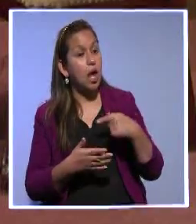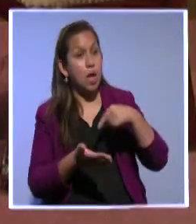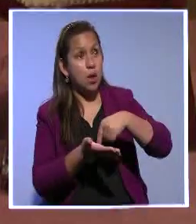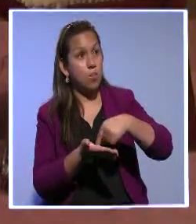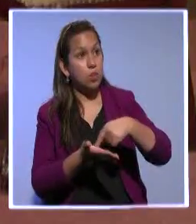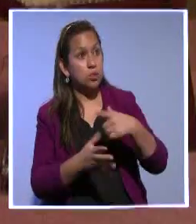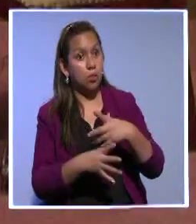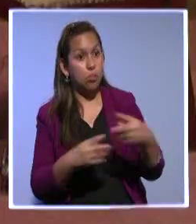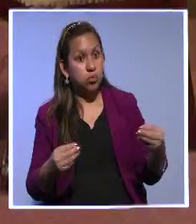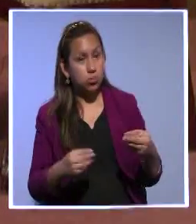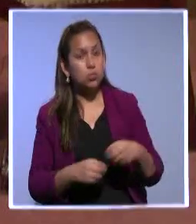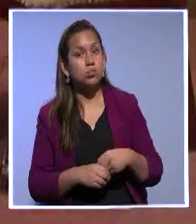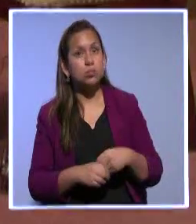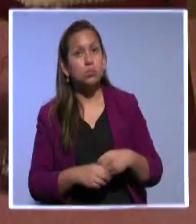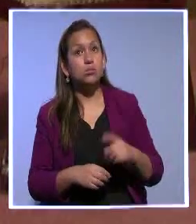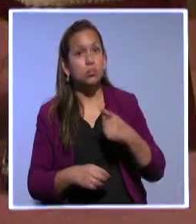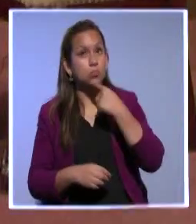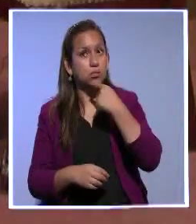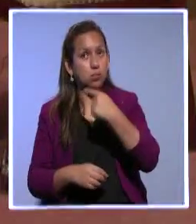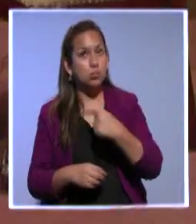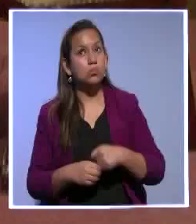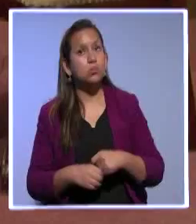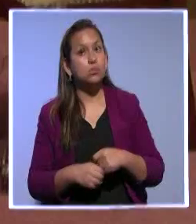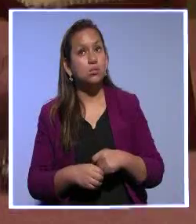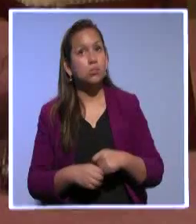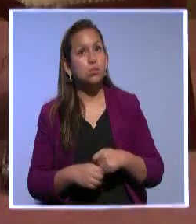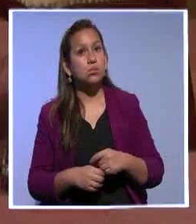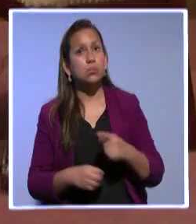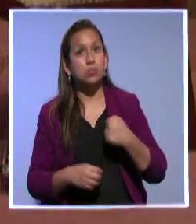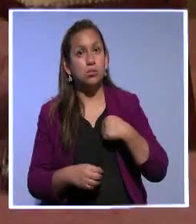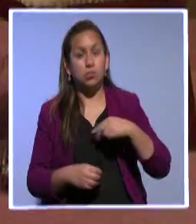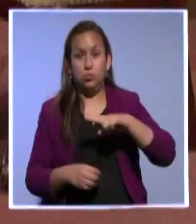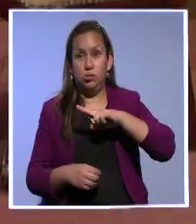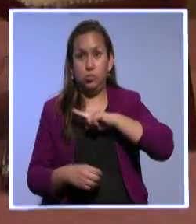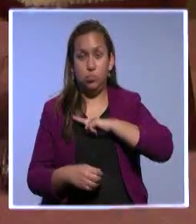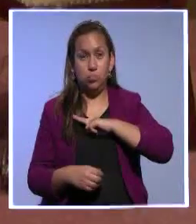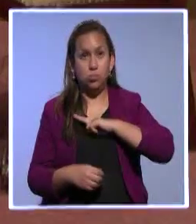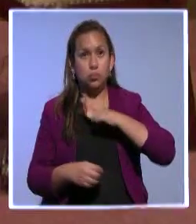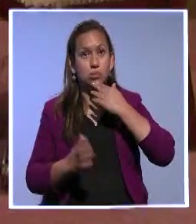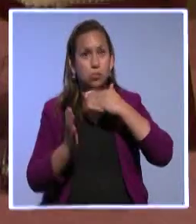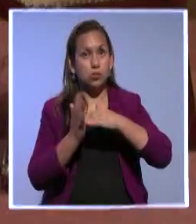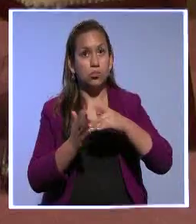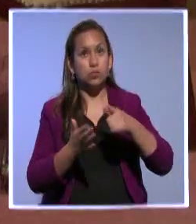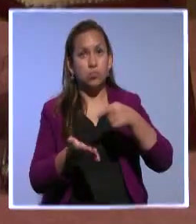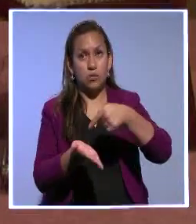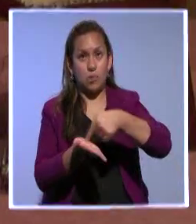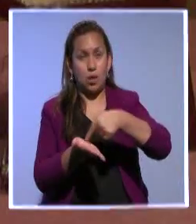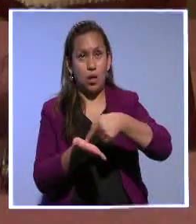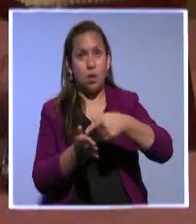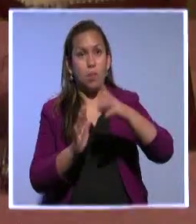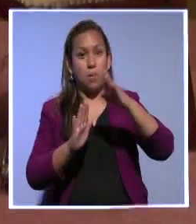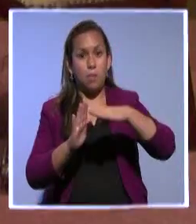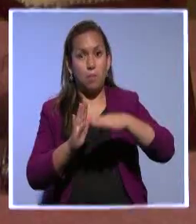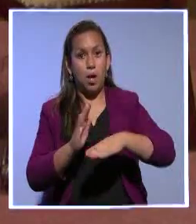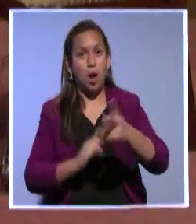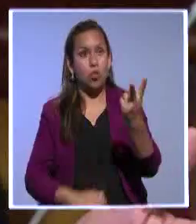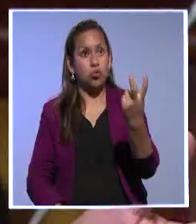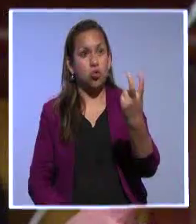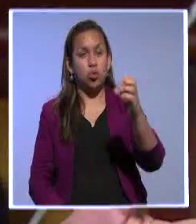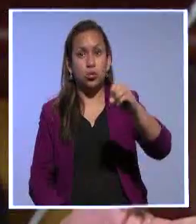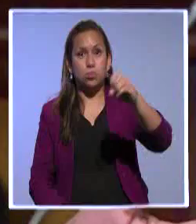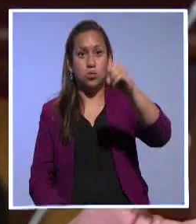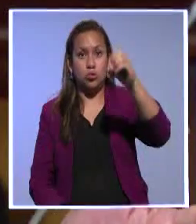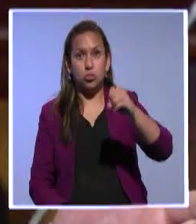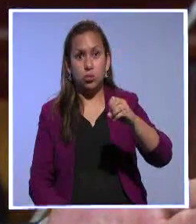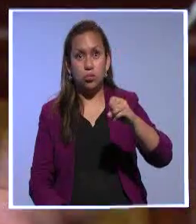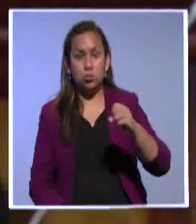impuestos específicos y los mencioné hace un momento. Nosotros no planteamos de que, por ejemplo, el IVA baje del 12%, no ha